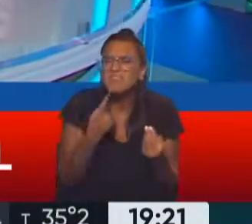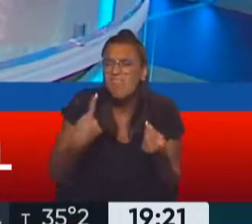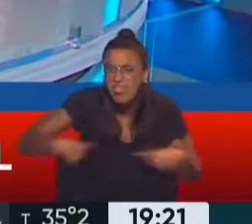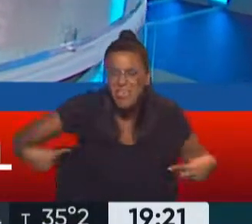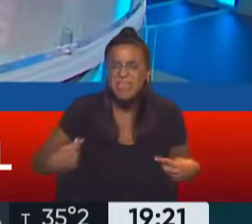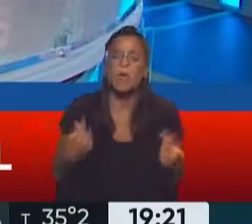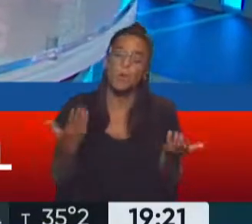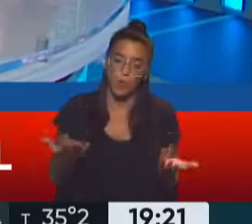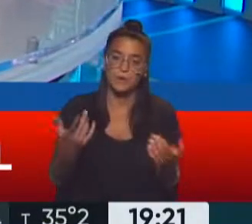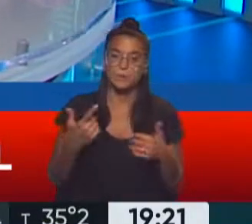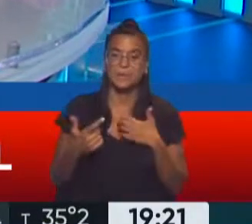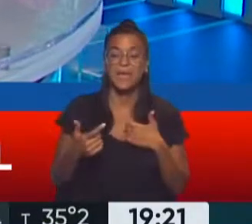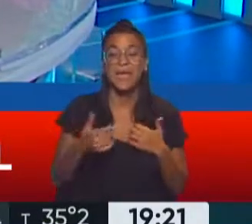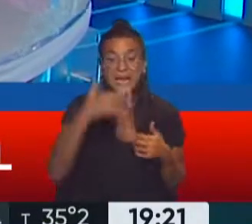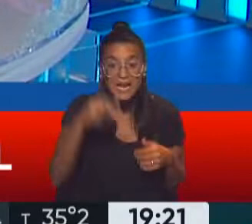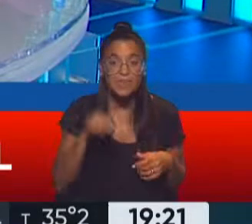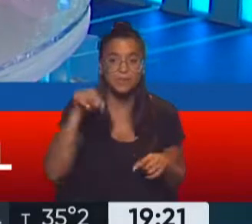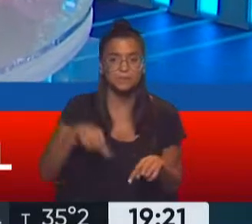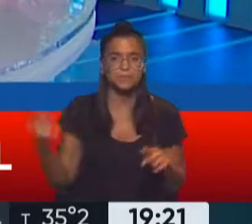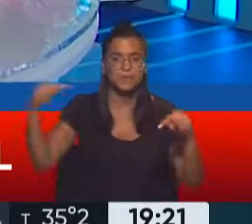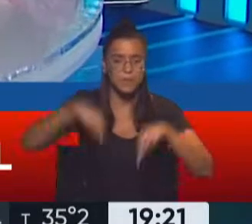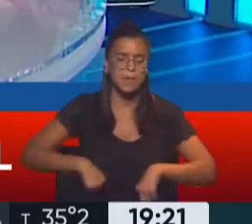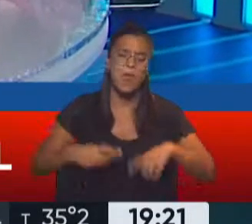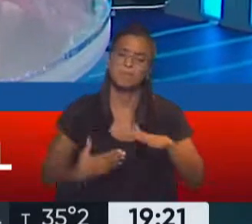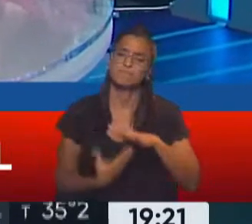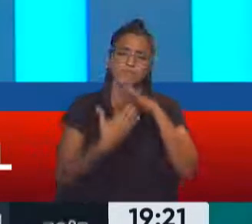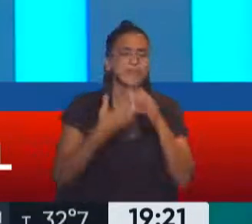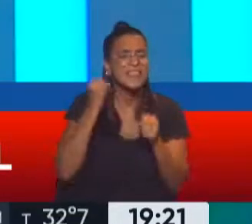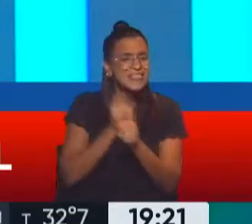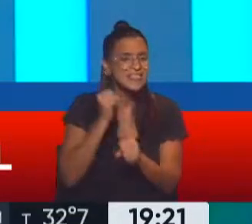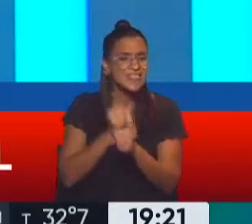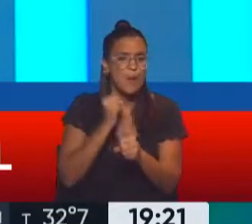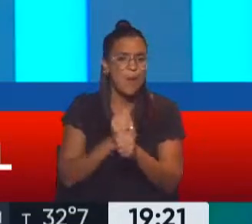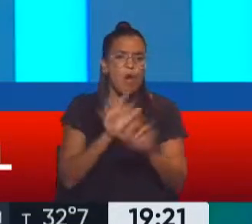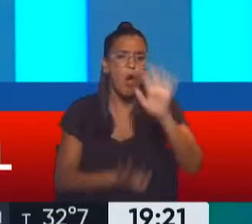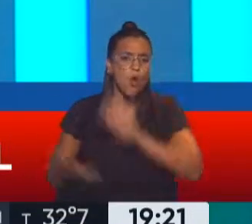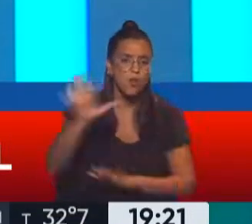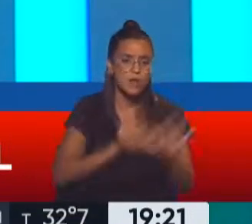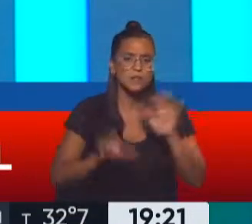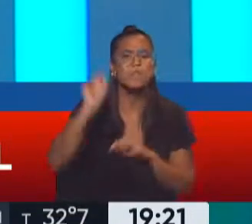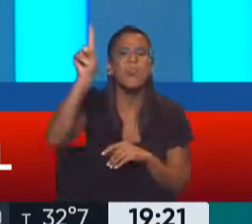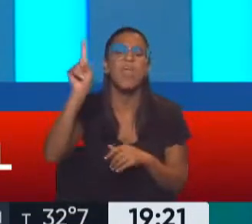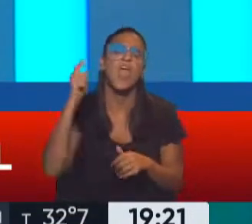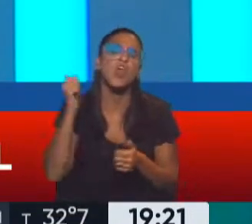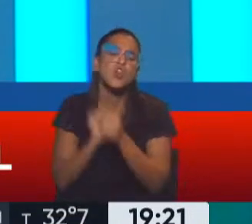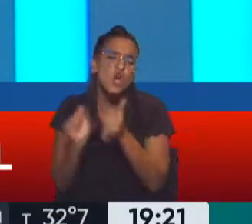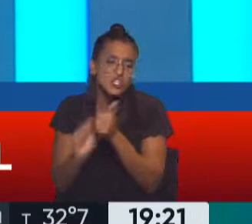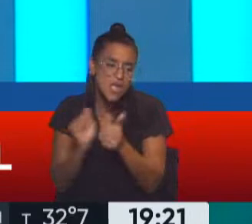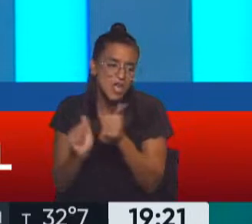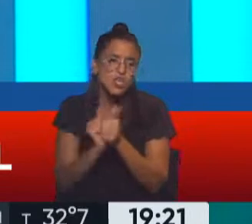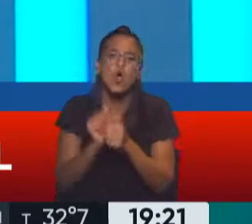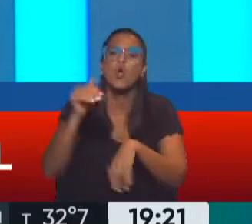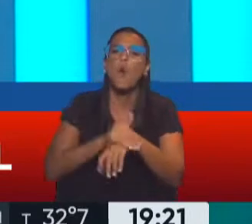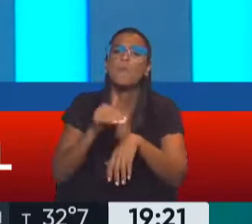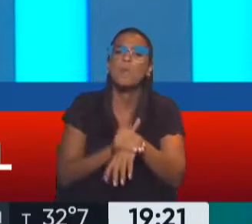En realidad, estoy aquí para destacar en principio el trabajo de una organización rosarina, de compromiso vial.